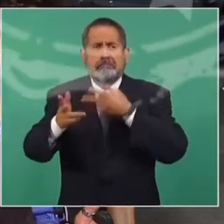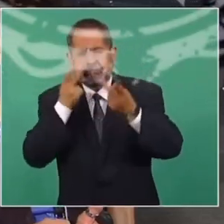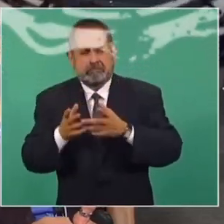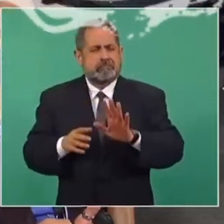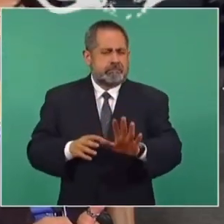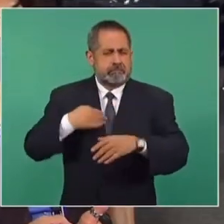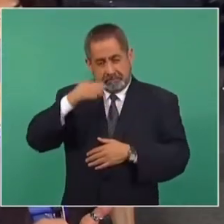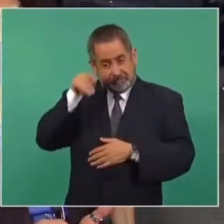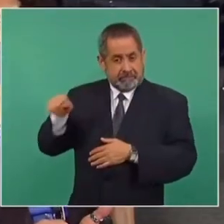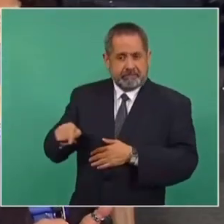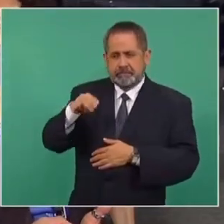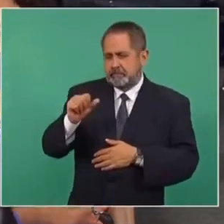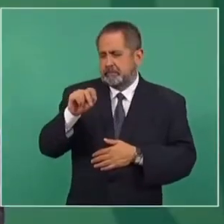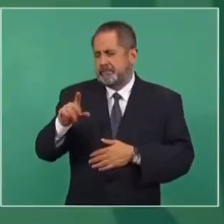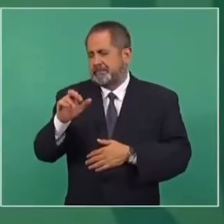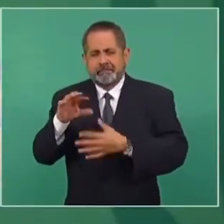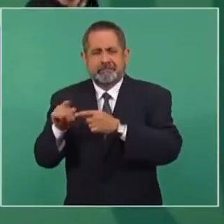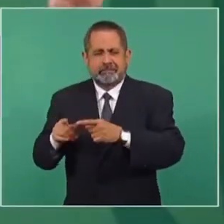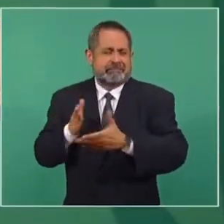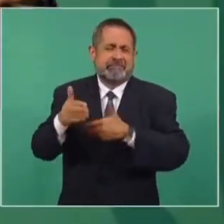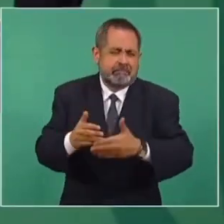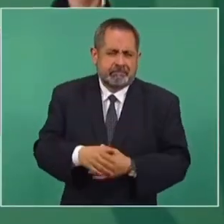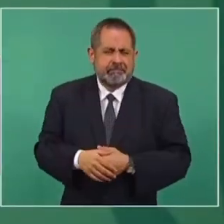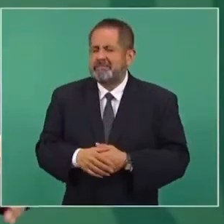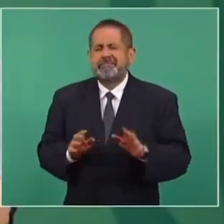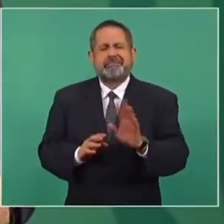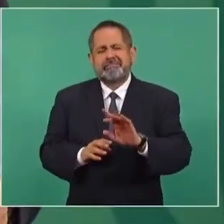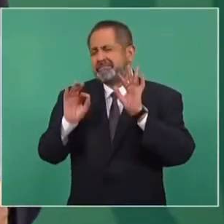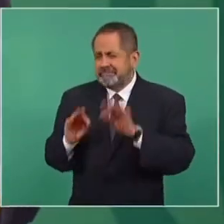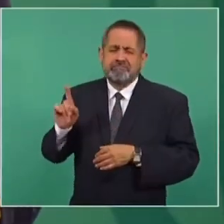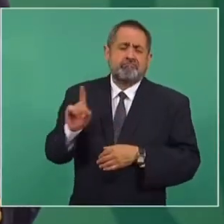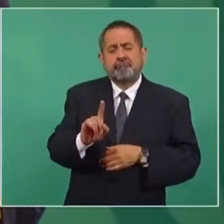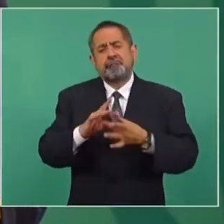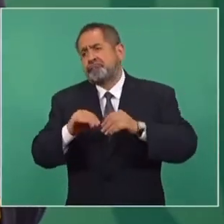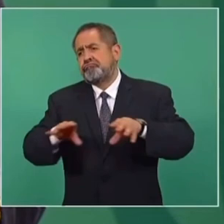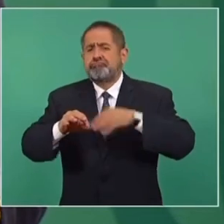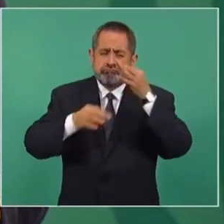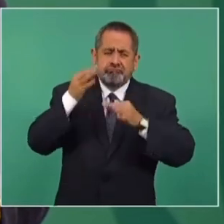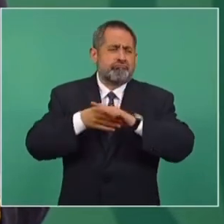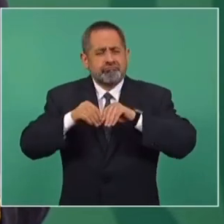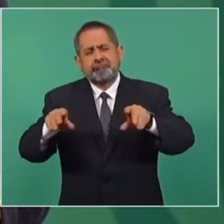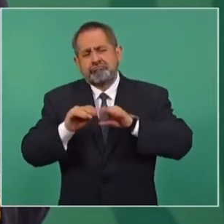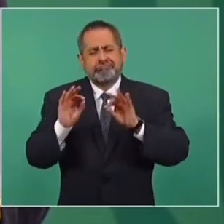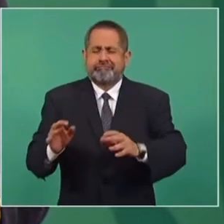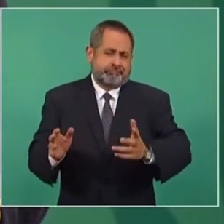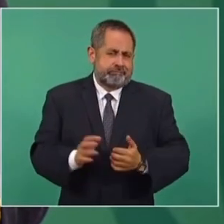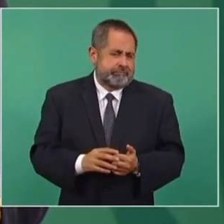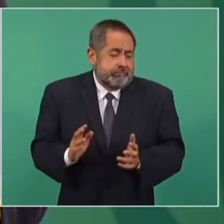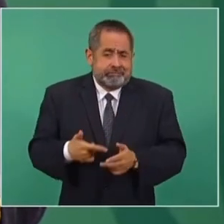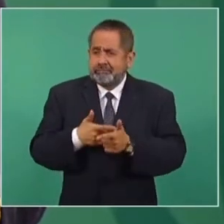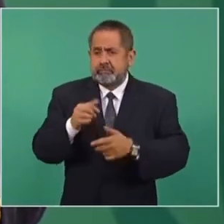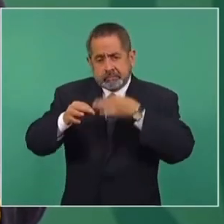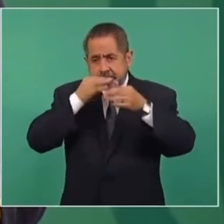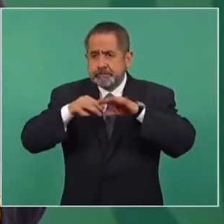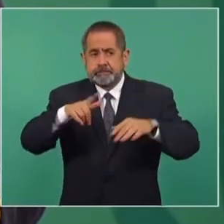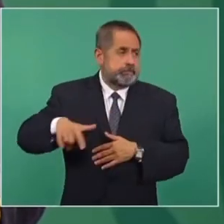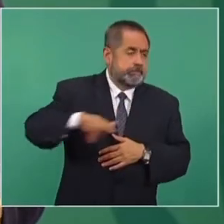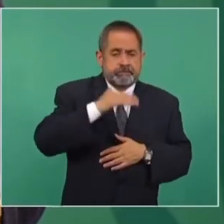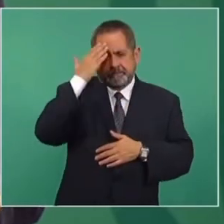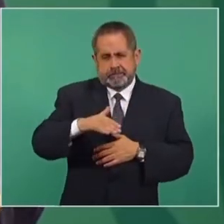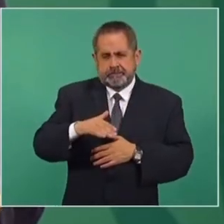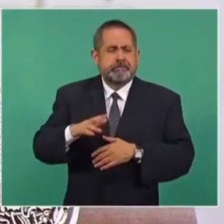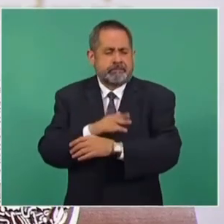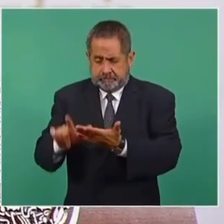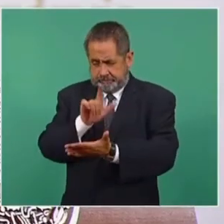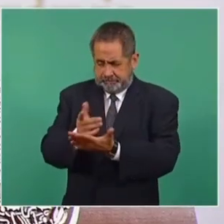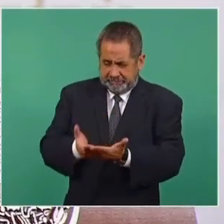¿Usted considera que Bartlett se ha adelantado en estas declaraciones? No, él está informando como todos y hay que seguir informando para que la gente sepa el porqué